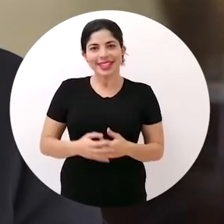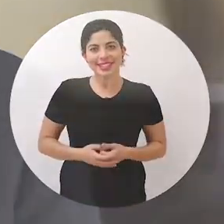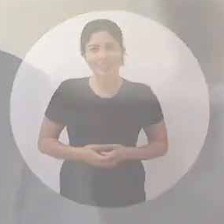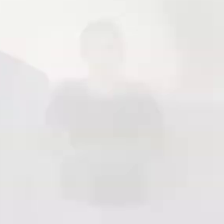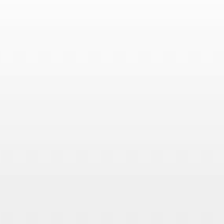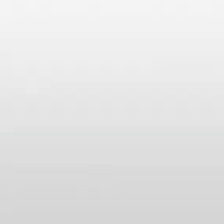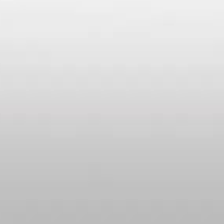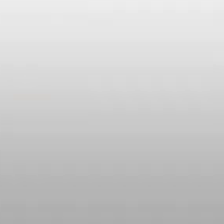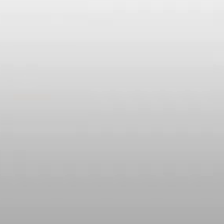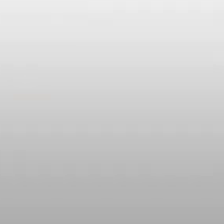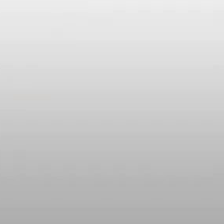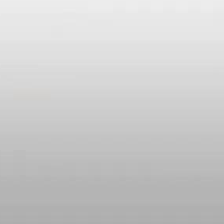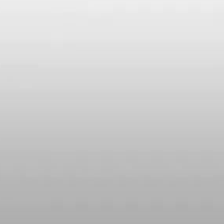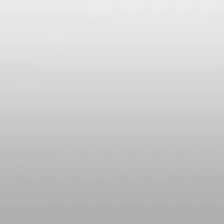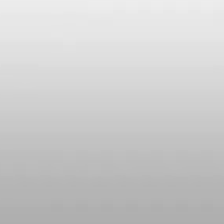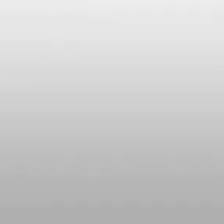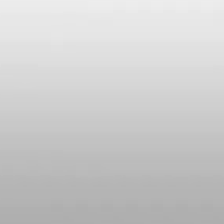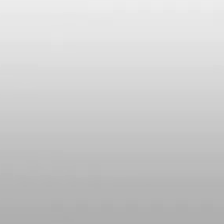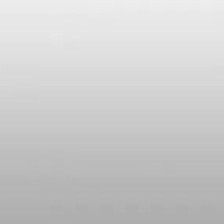gracias.